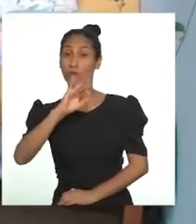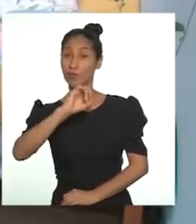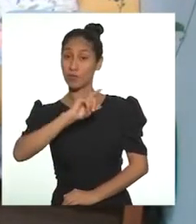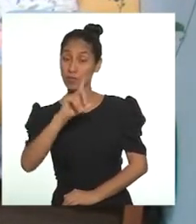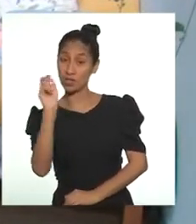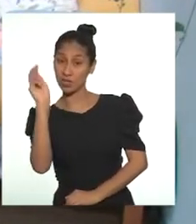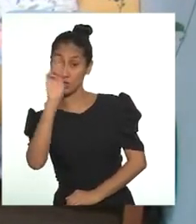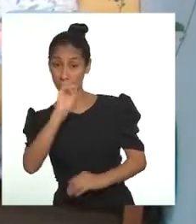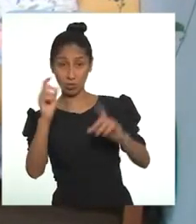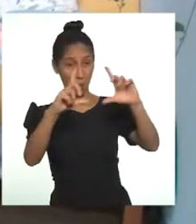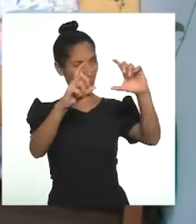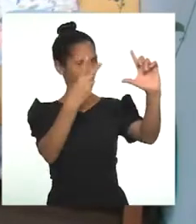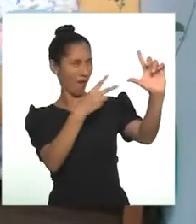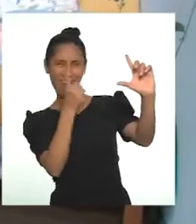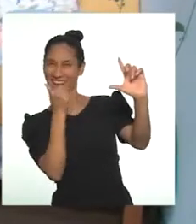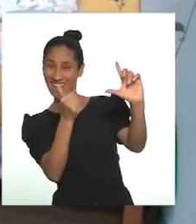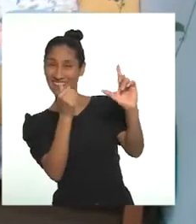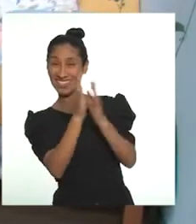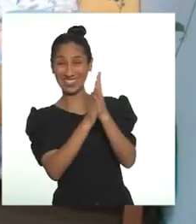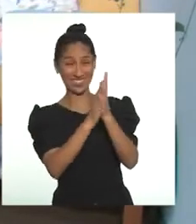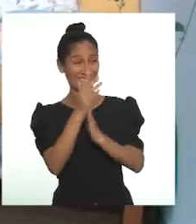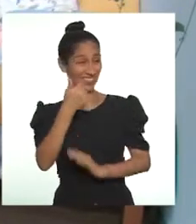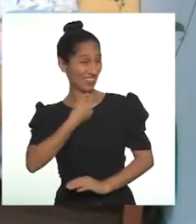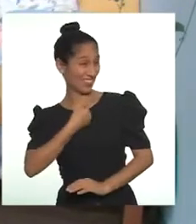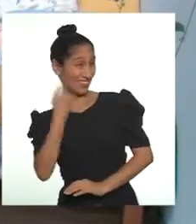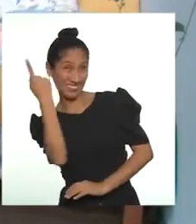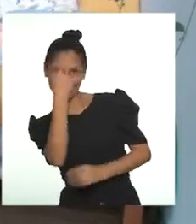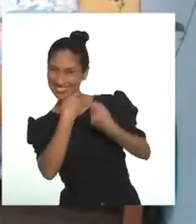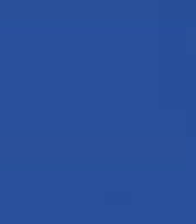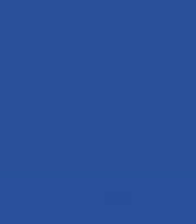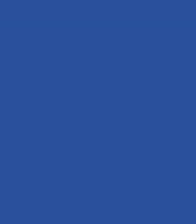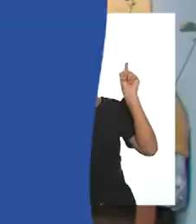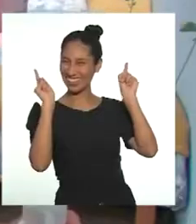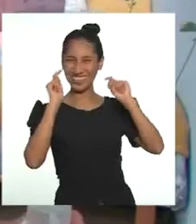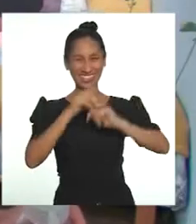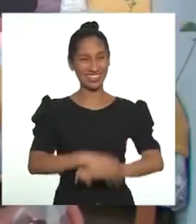divertidísimos y nos permiten mostrarnos de forma distinta.